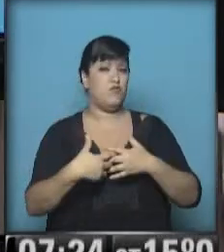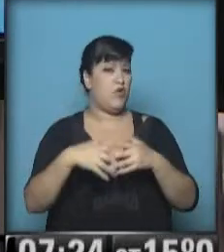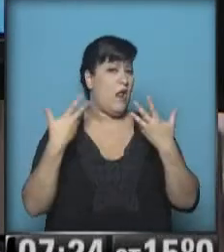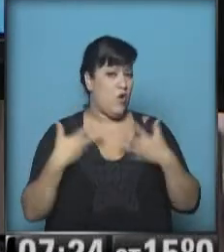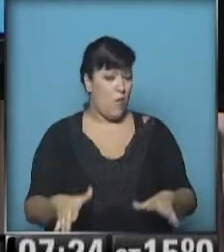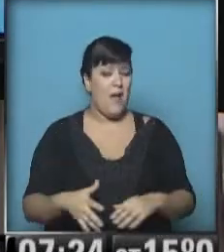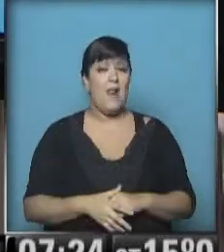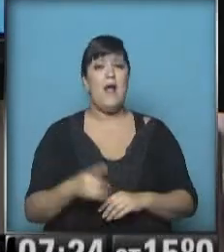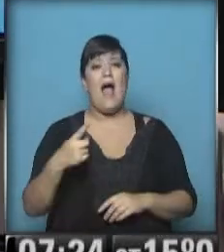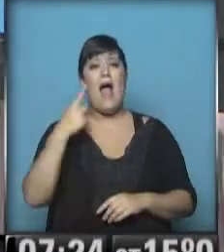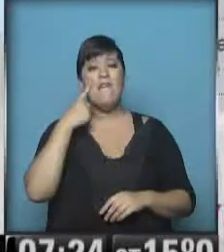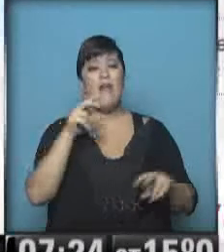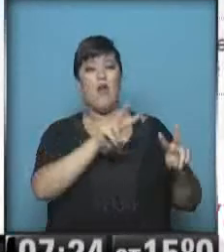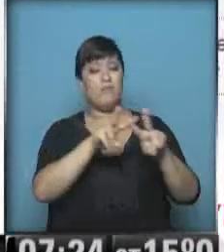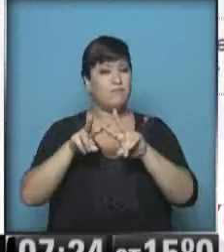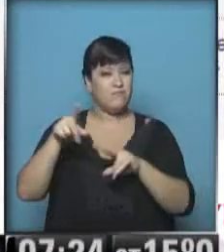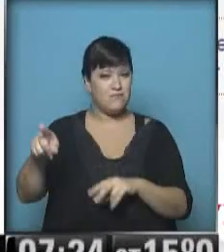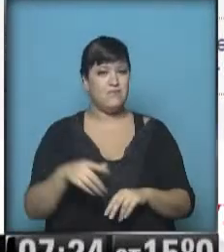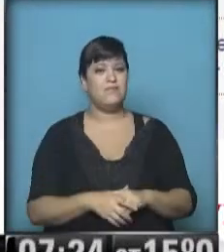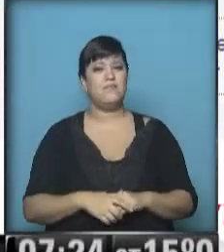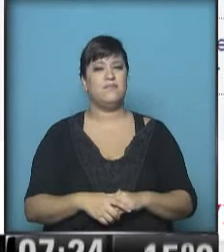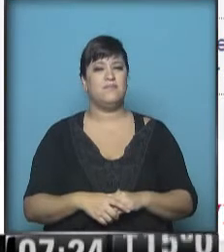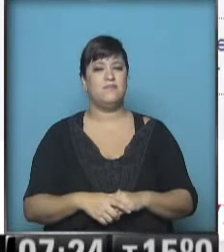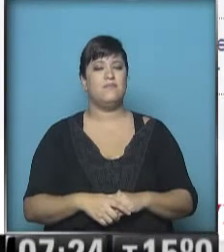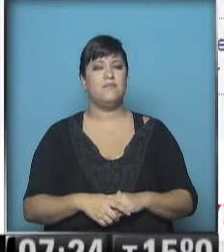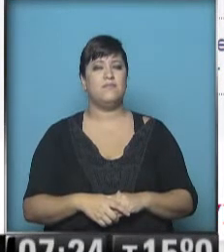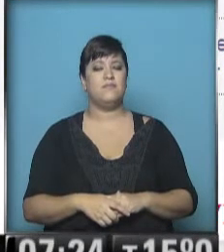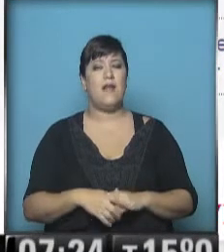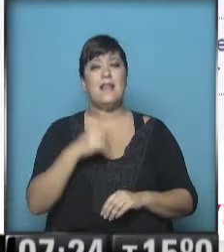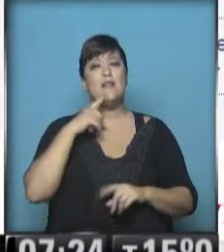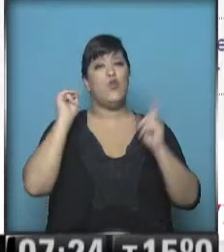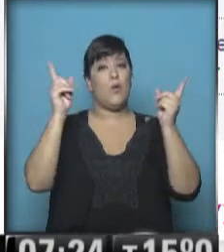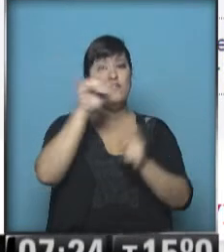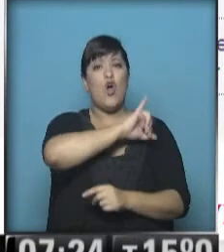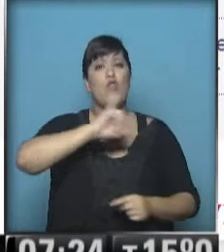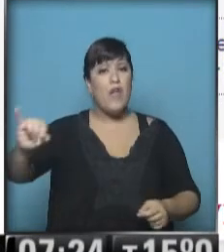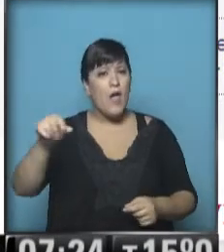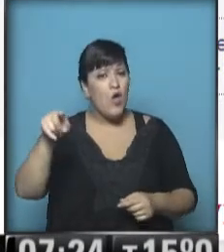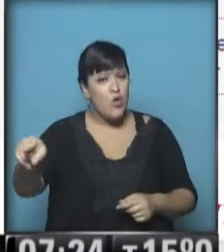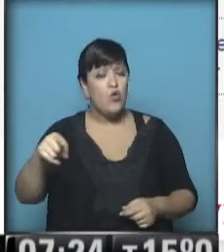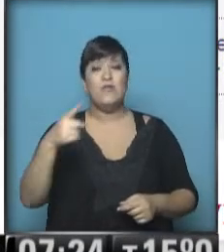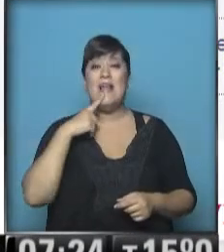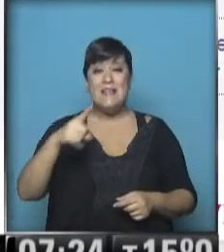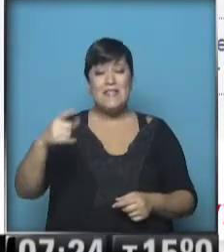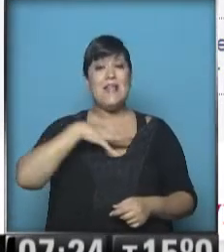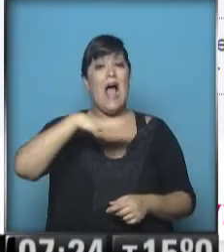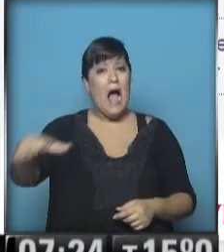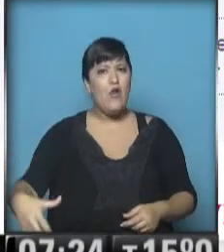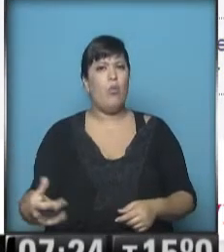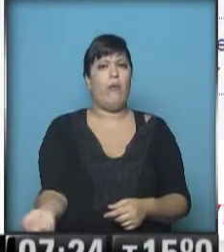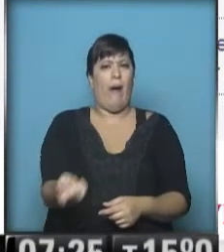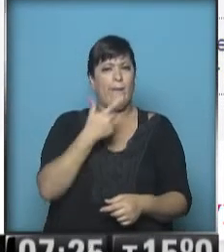Vamos a la web a visitar el portal de Noticias TELAM. Un profesor denunció que fue intoxicado por una